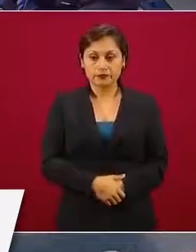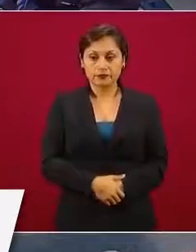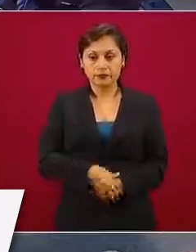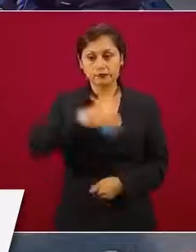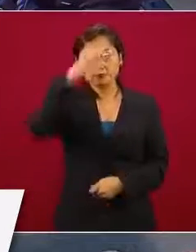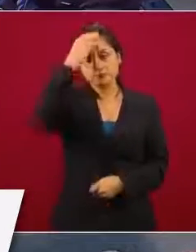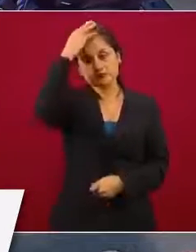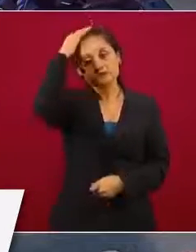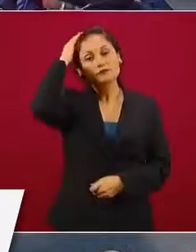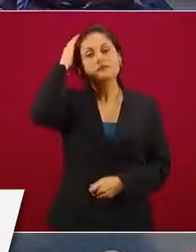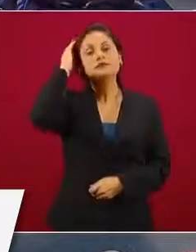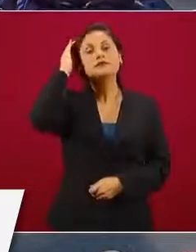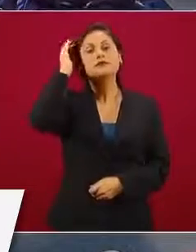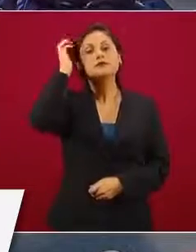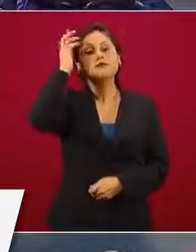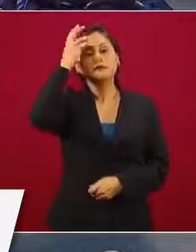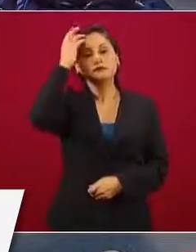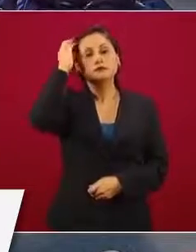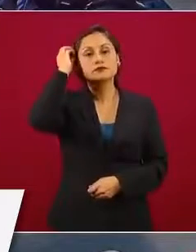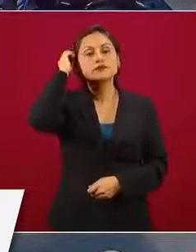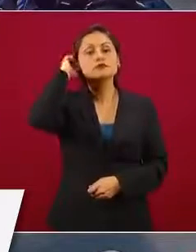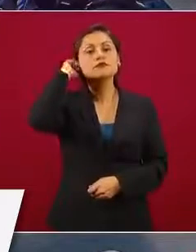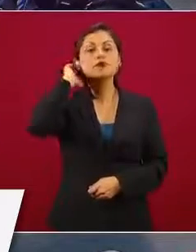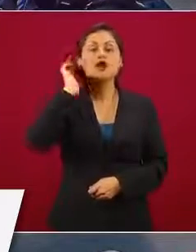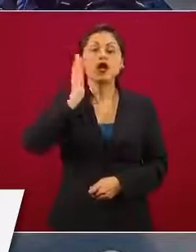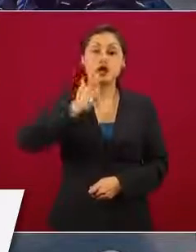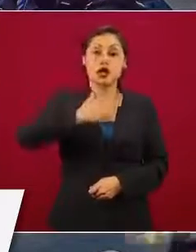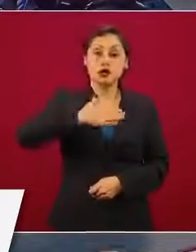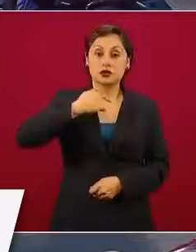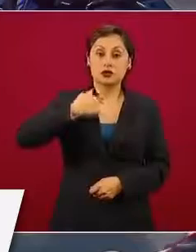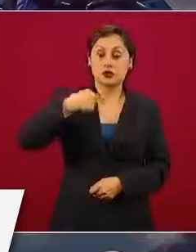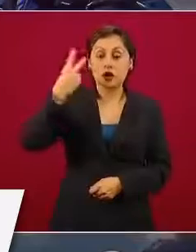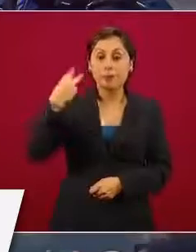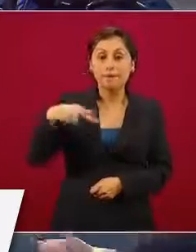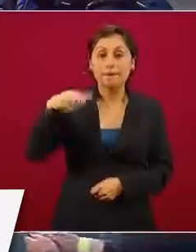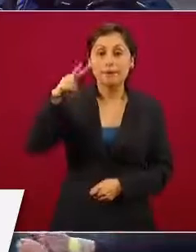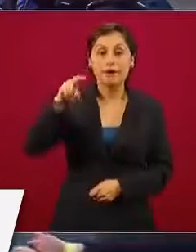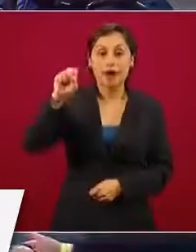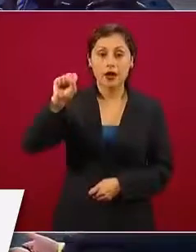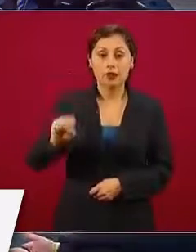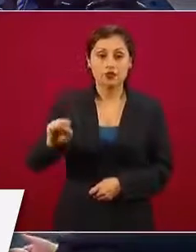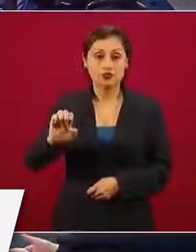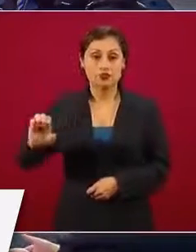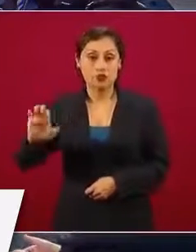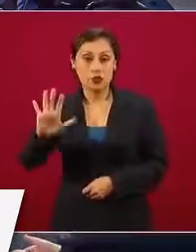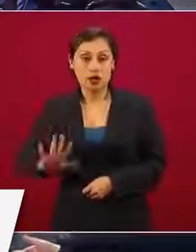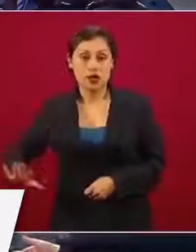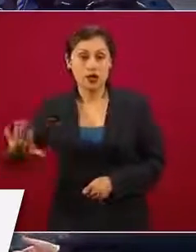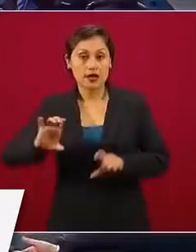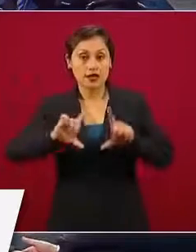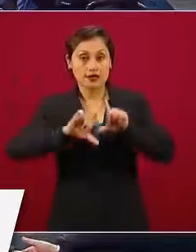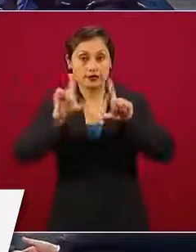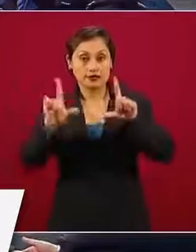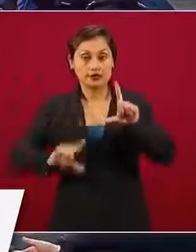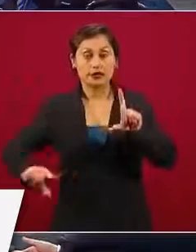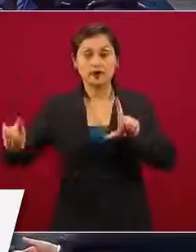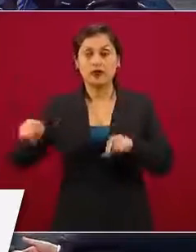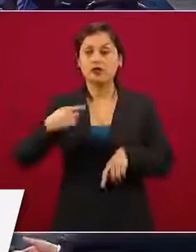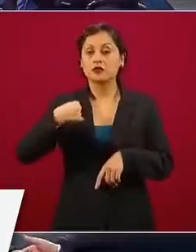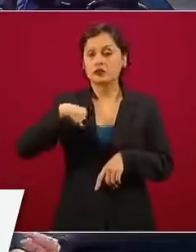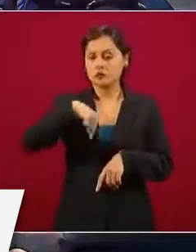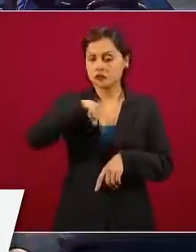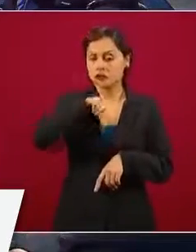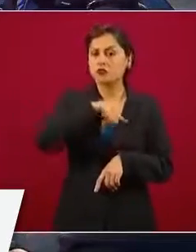Mire, en la gira por el sureste, desde luego que revisamos